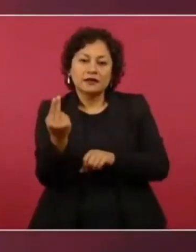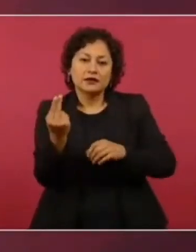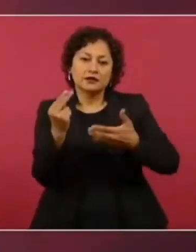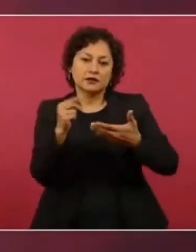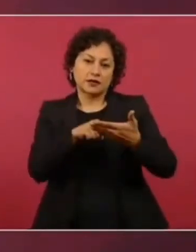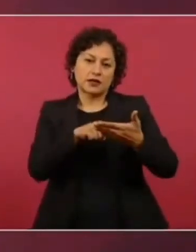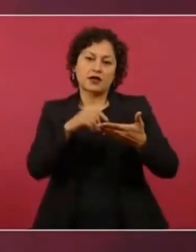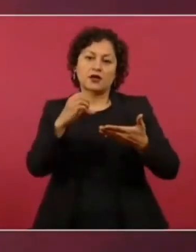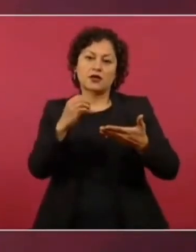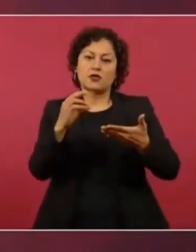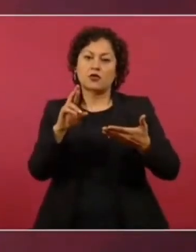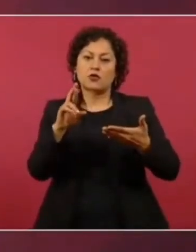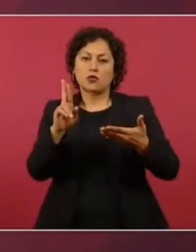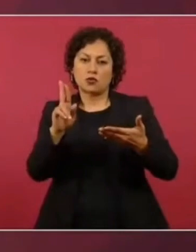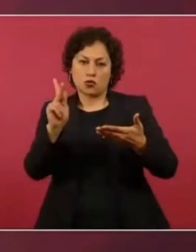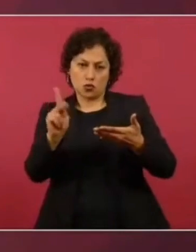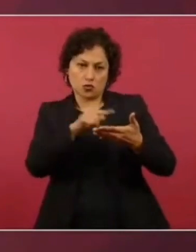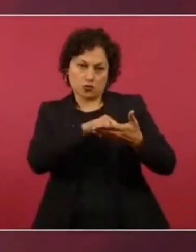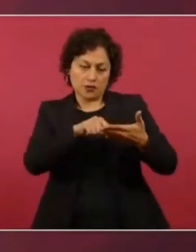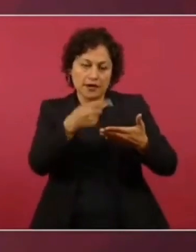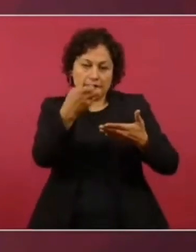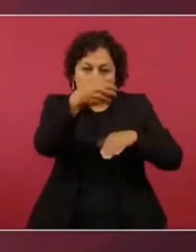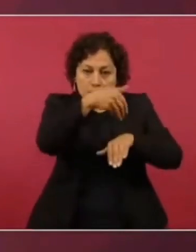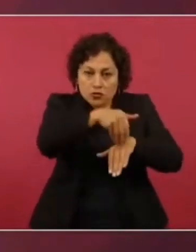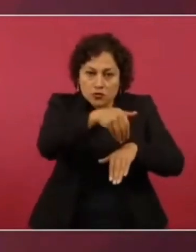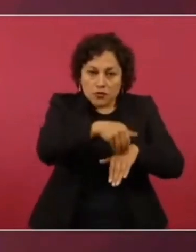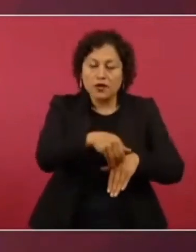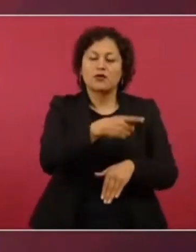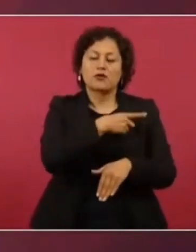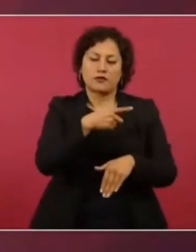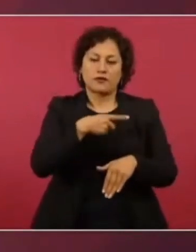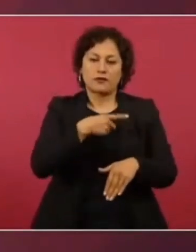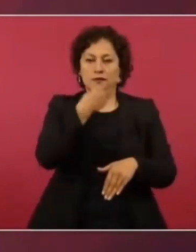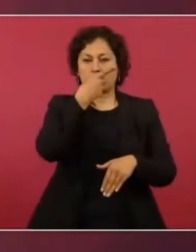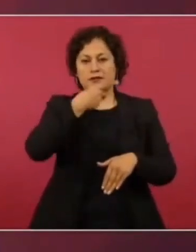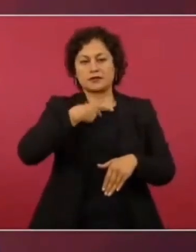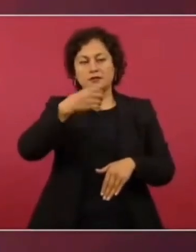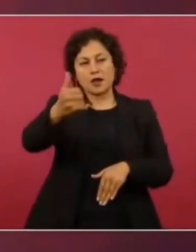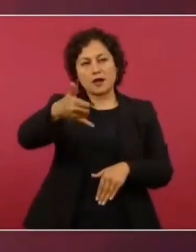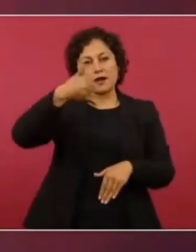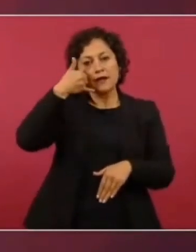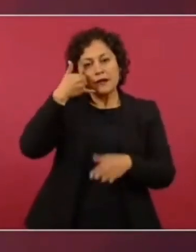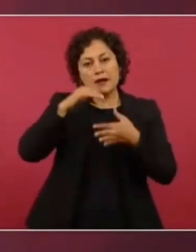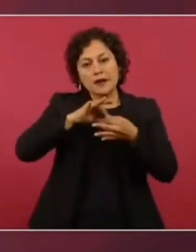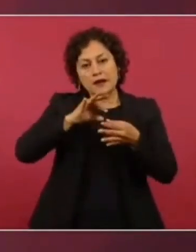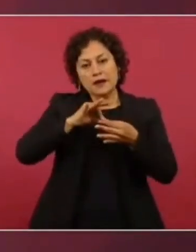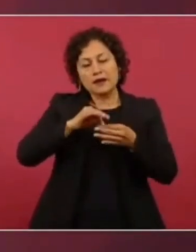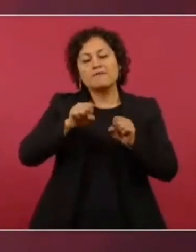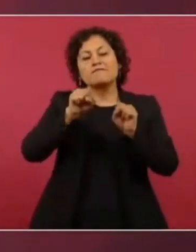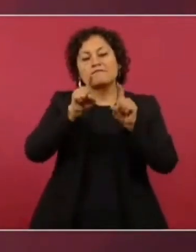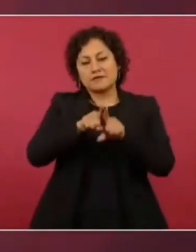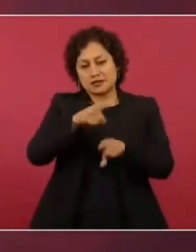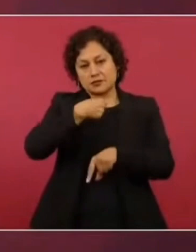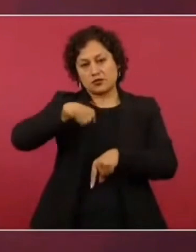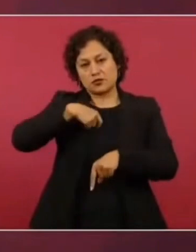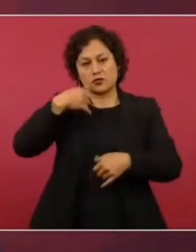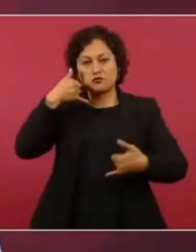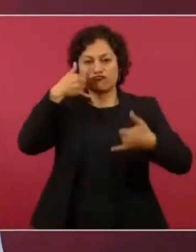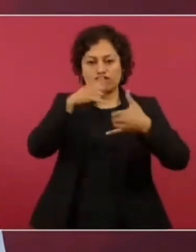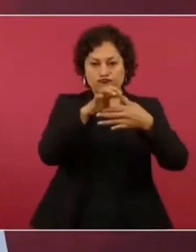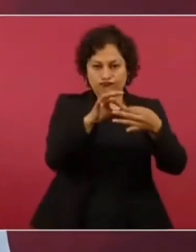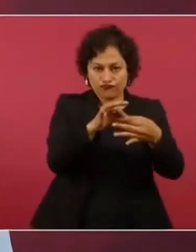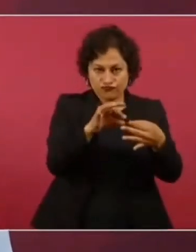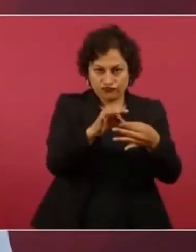dato indispensable, nos llaman, nos dictan la CUR y ya a través de la línea telefónica les decimos